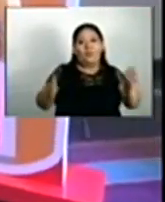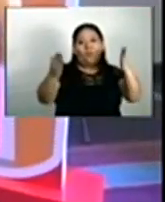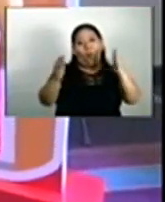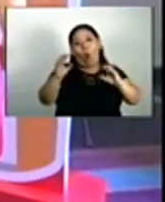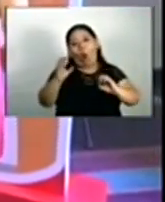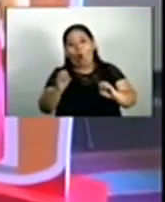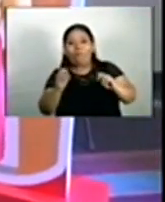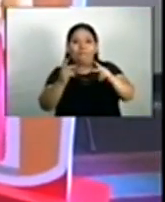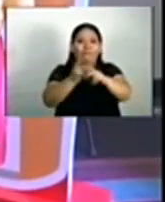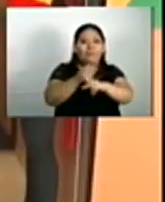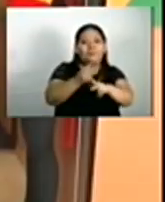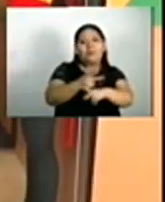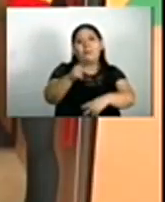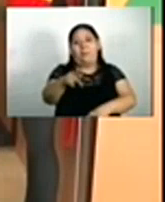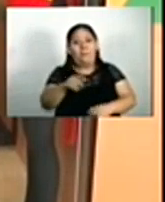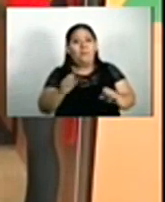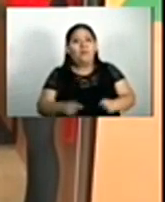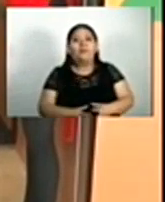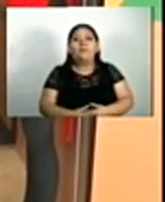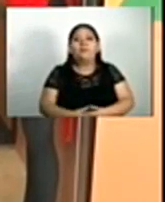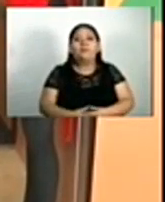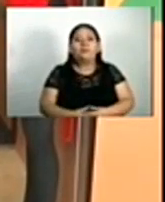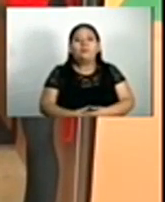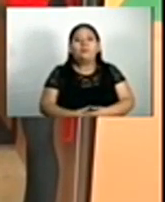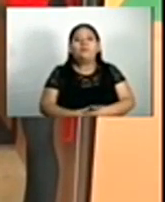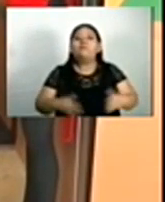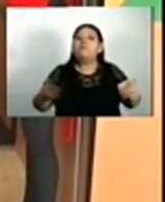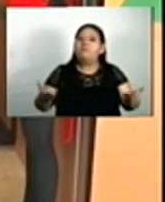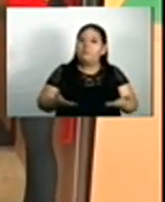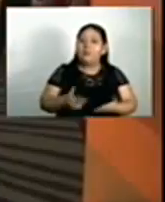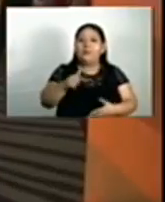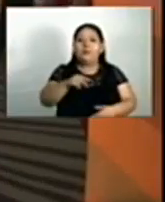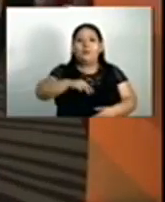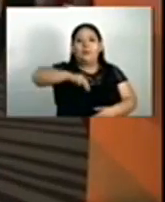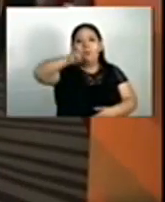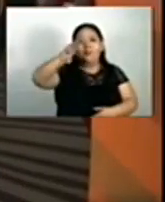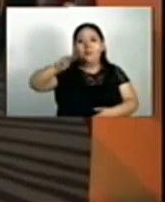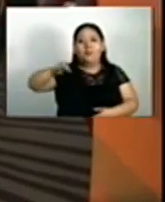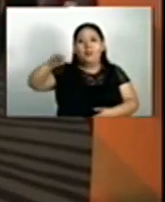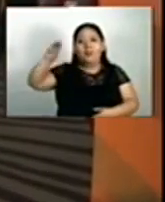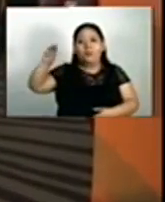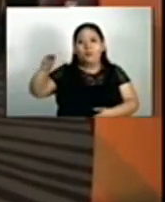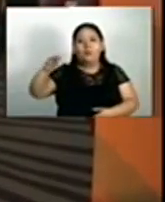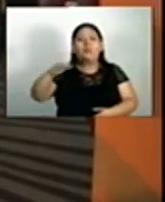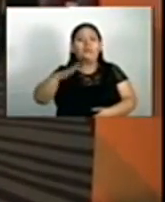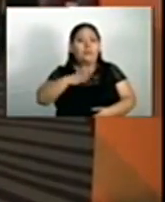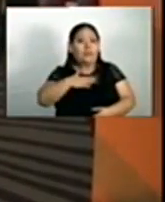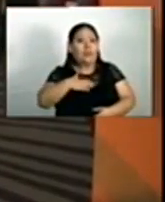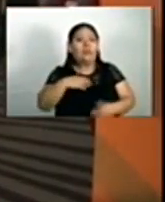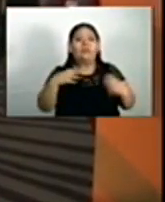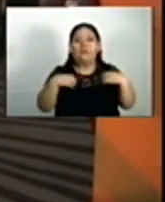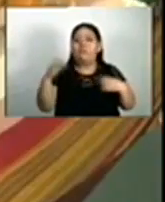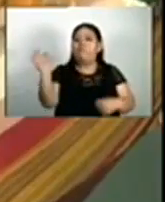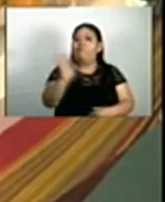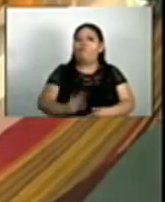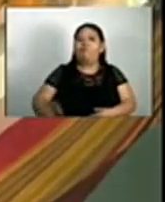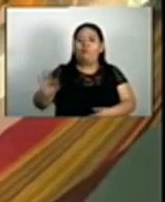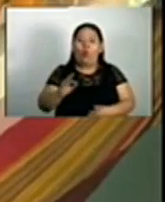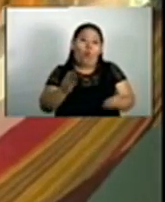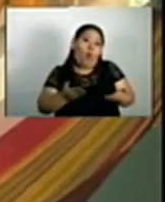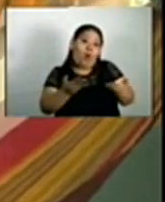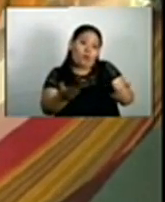e invitados especiales. De esta manera, McDonald's contribuye a mejorar la calidad de muchos niños o bien